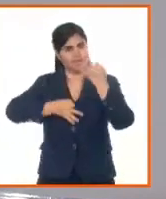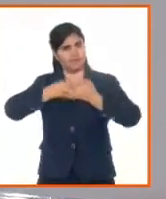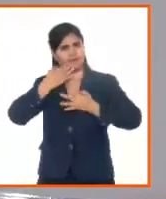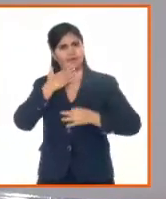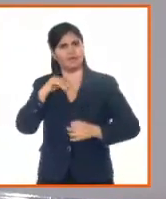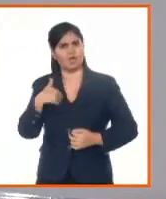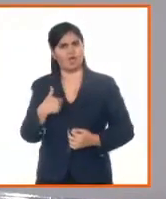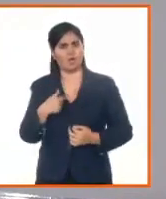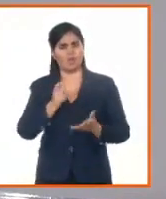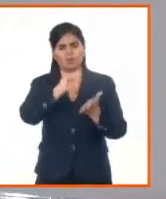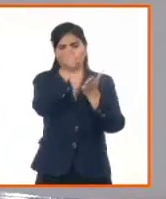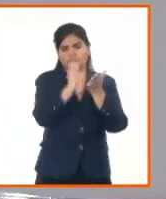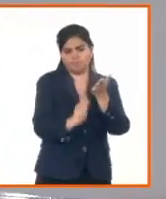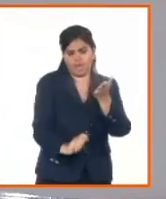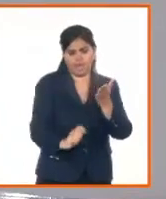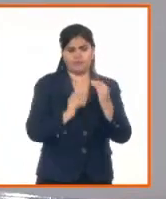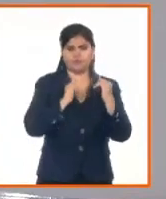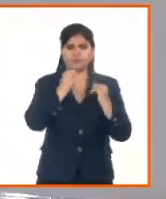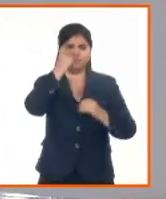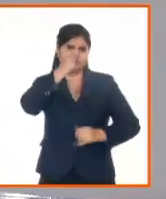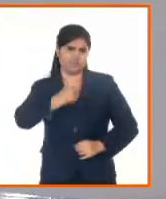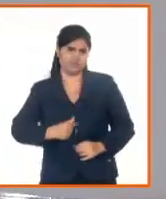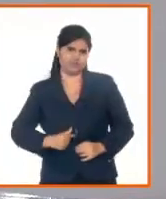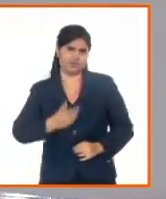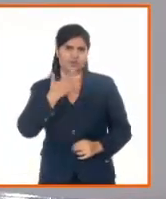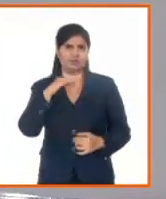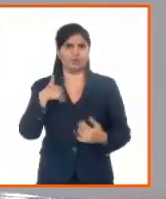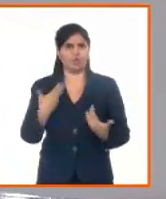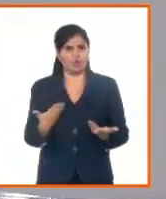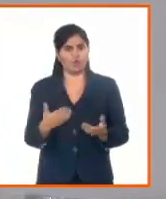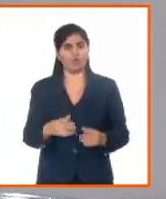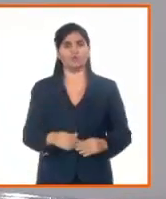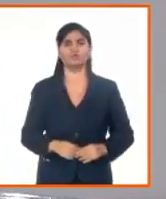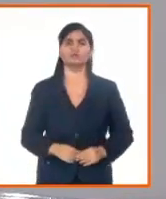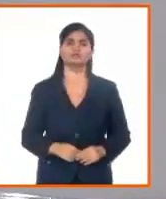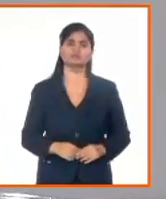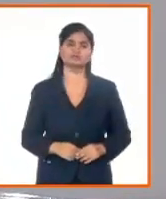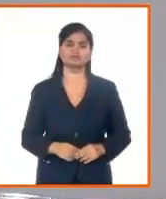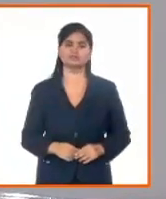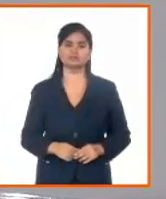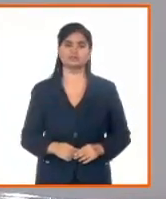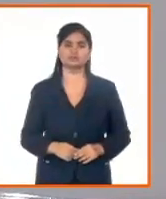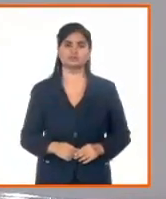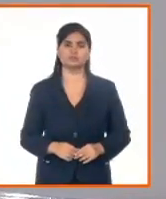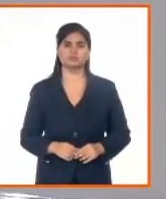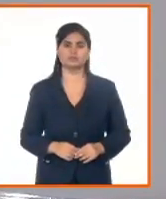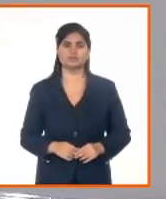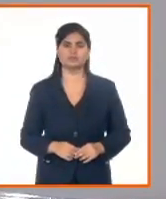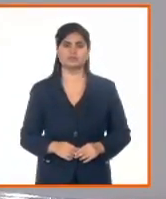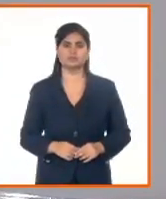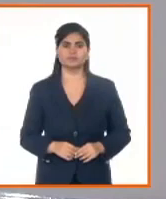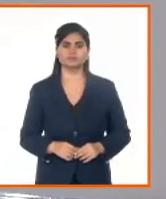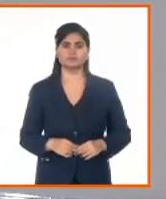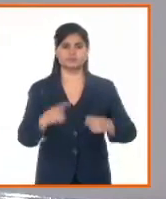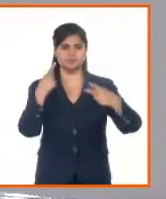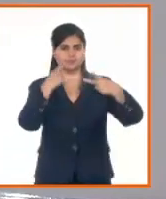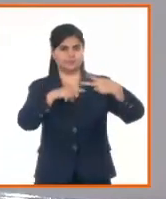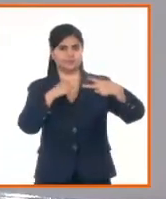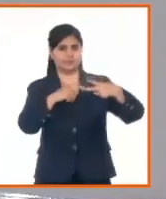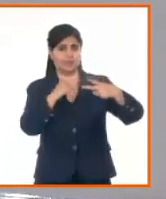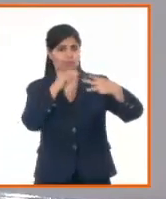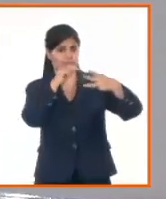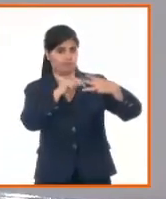inscripciones. Y bueno, ya en eso hemos avanzado mucho. Es muy importante los